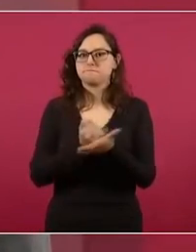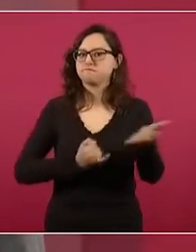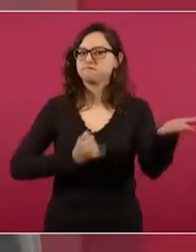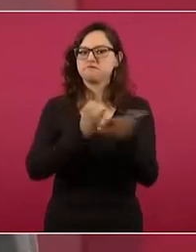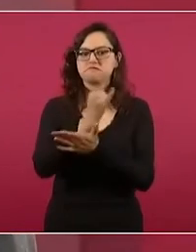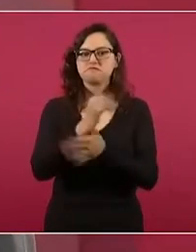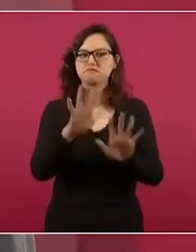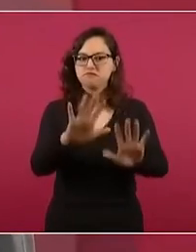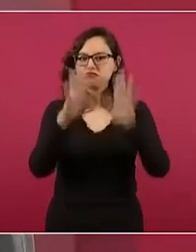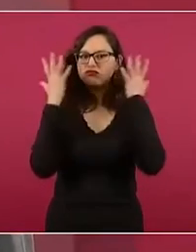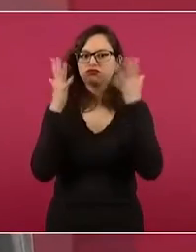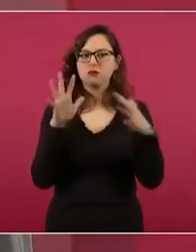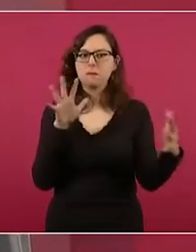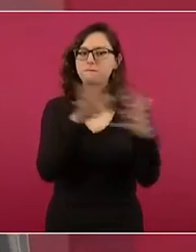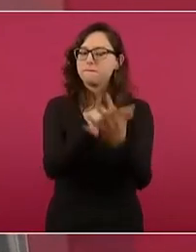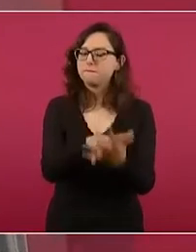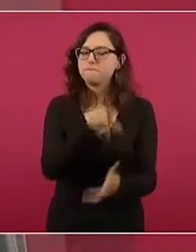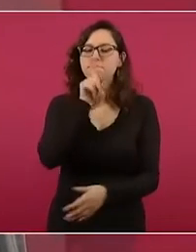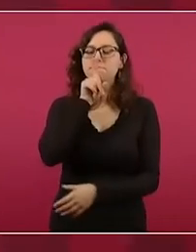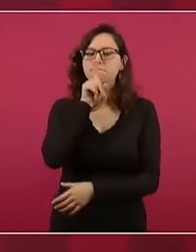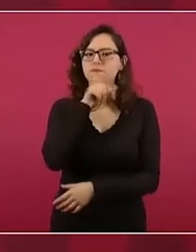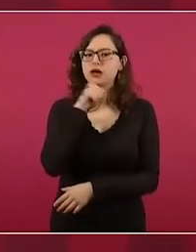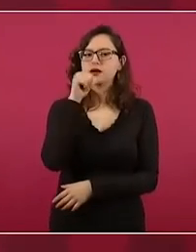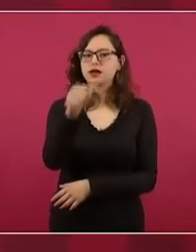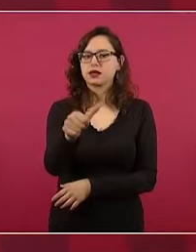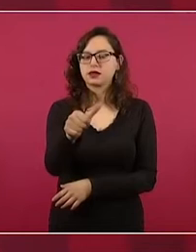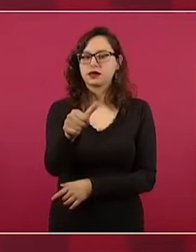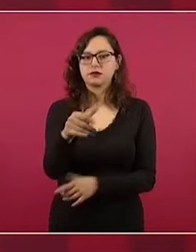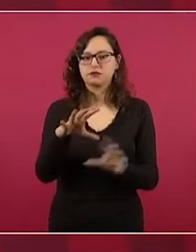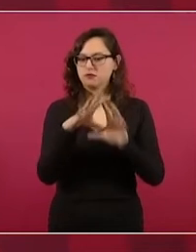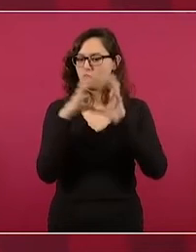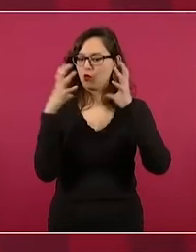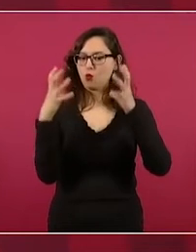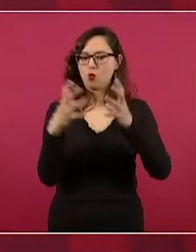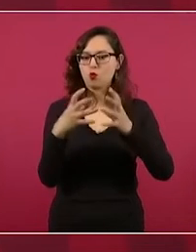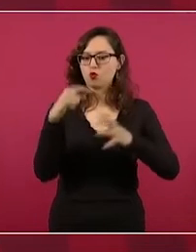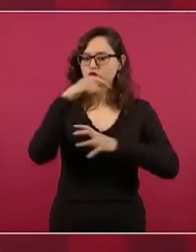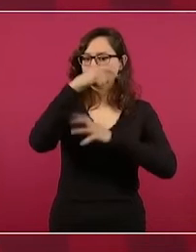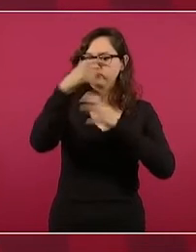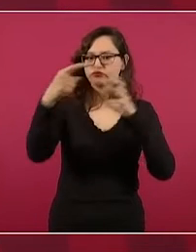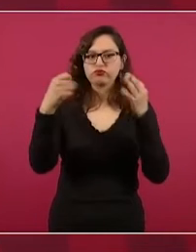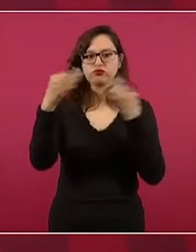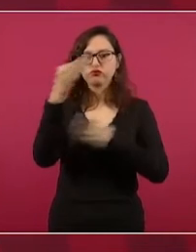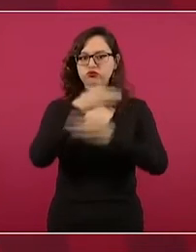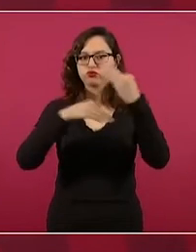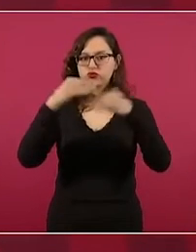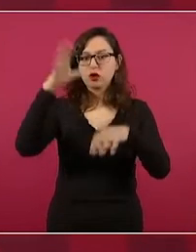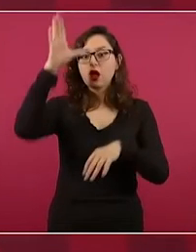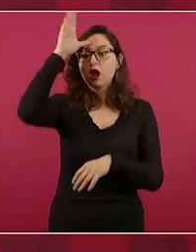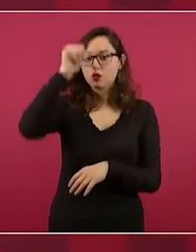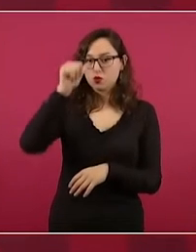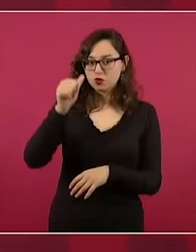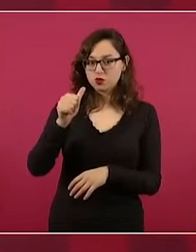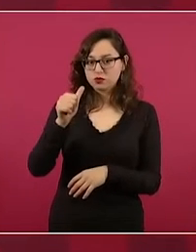confrontación, a las guerras, desde luego